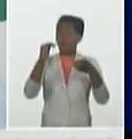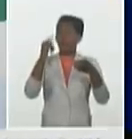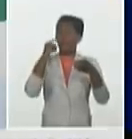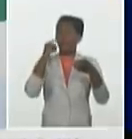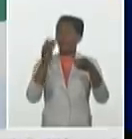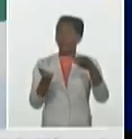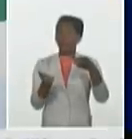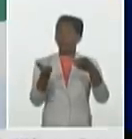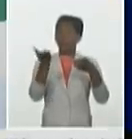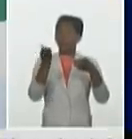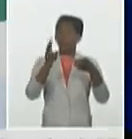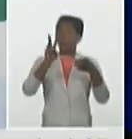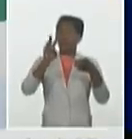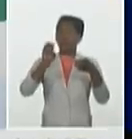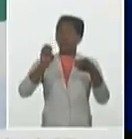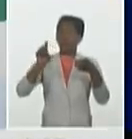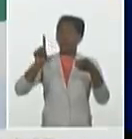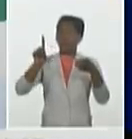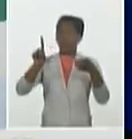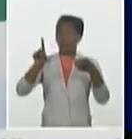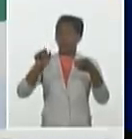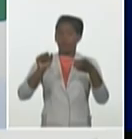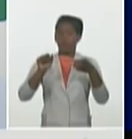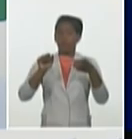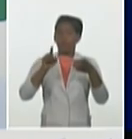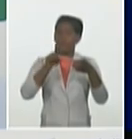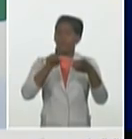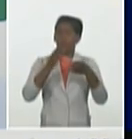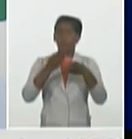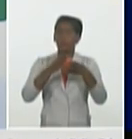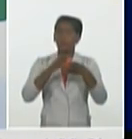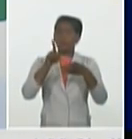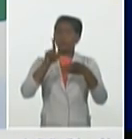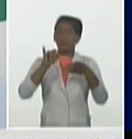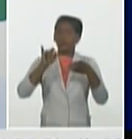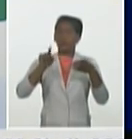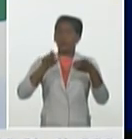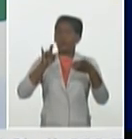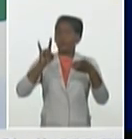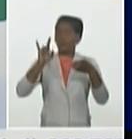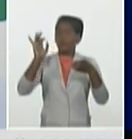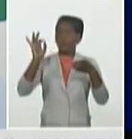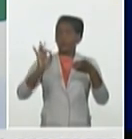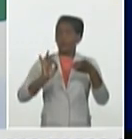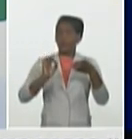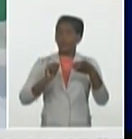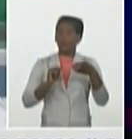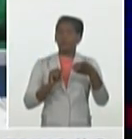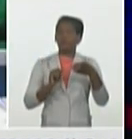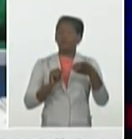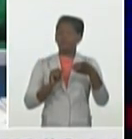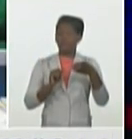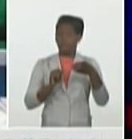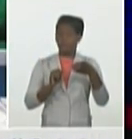201 casos el 16,9% de todos los diagnosticados en el día de ayer